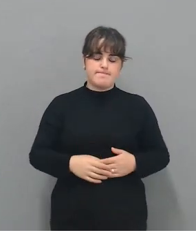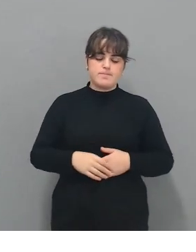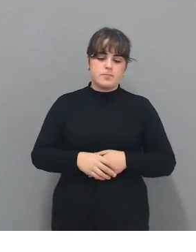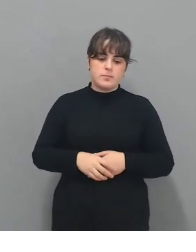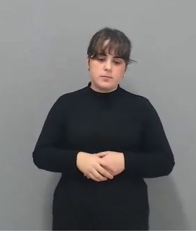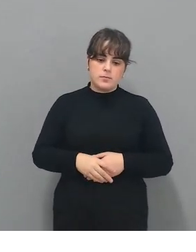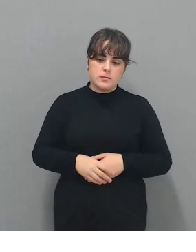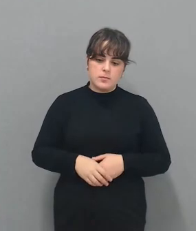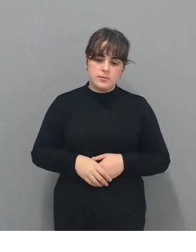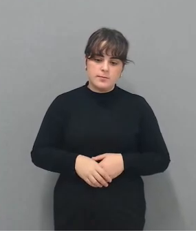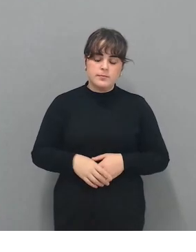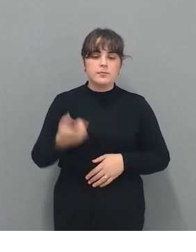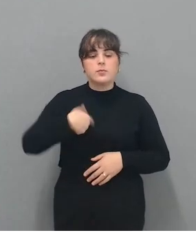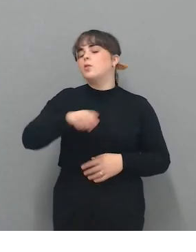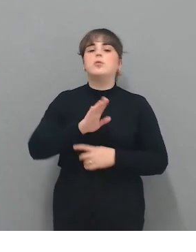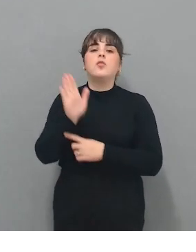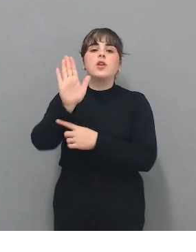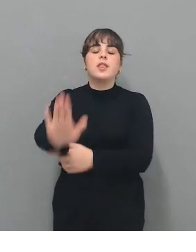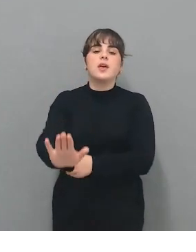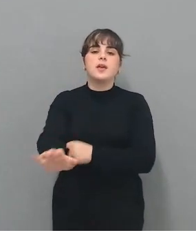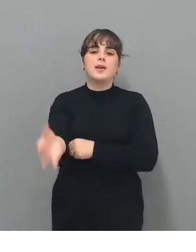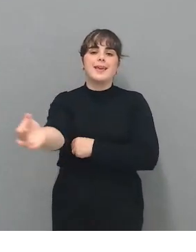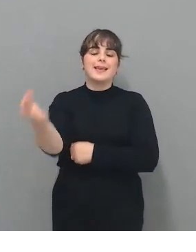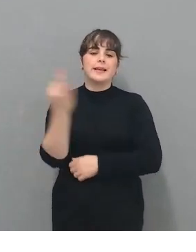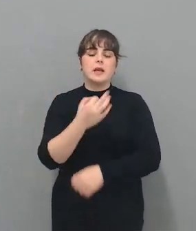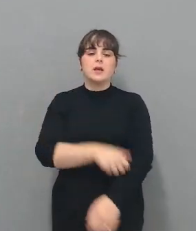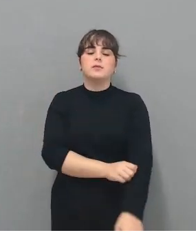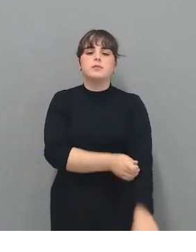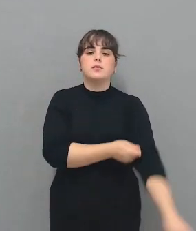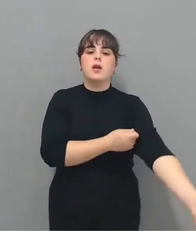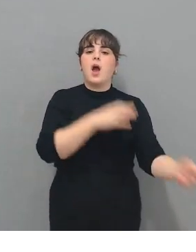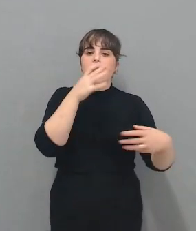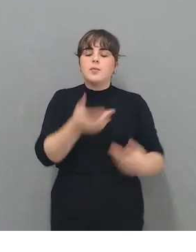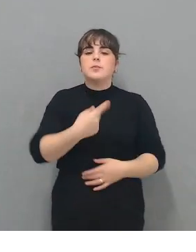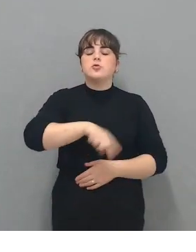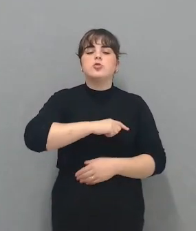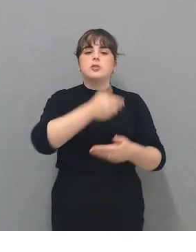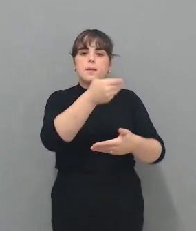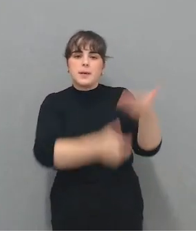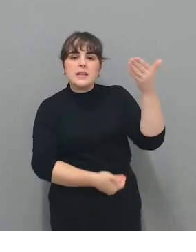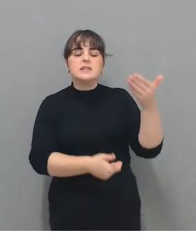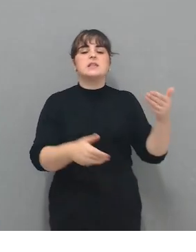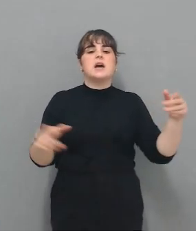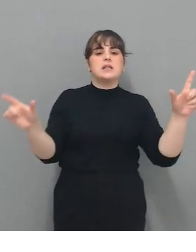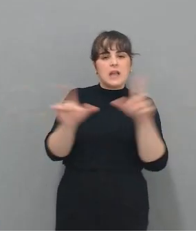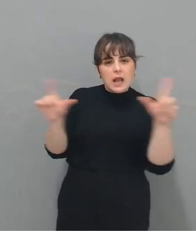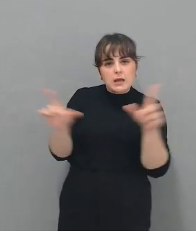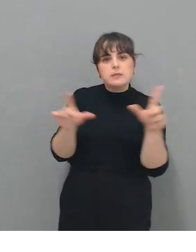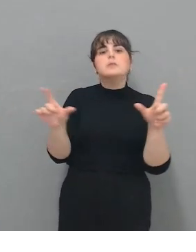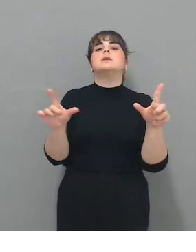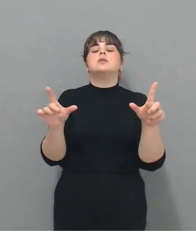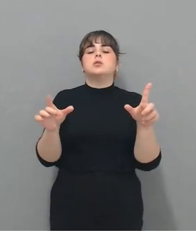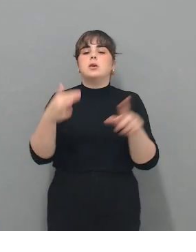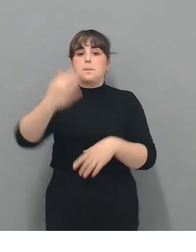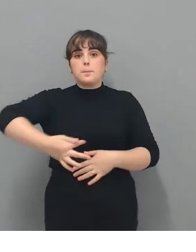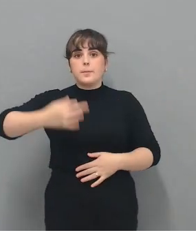¿Qué ofrecemos? ¿Qué Nosotros a día de hoy colaboramos con prensa, escrita, con televisión, en la que nuestros asociados